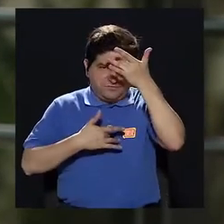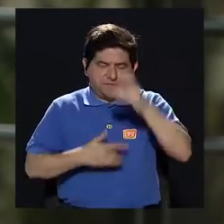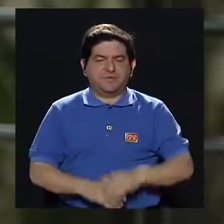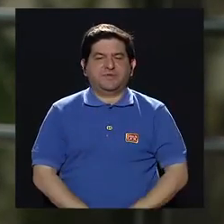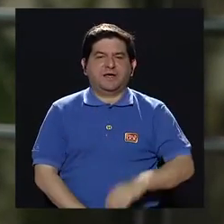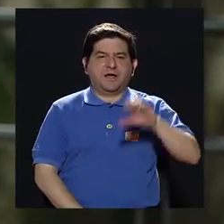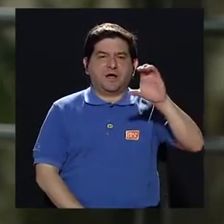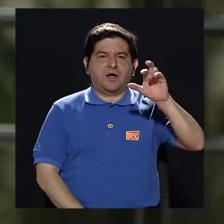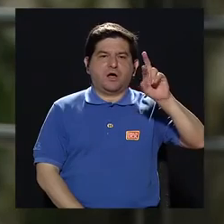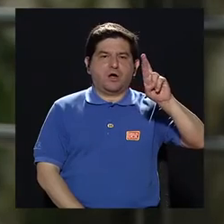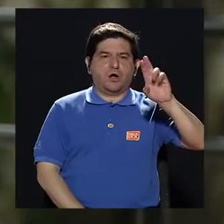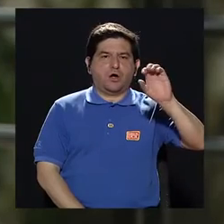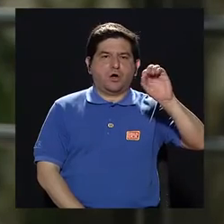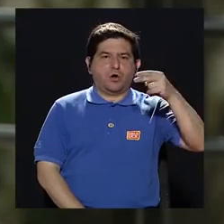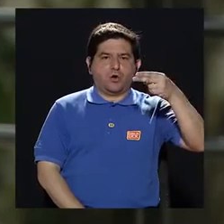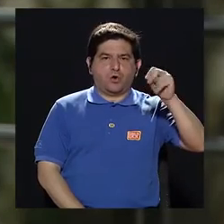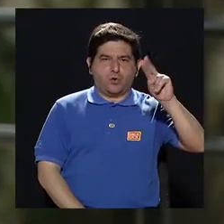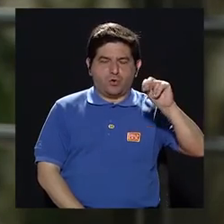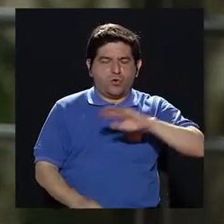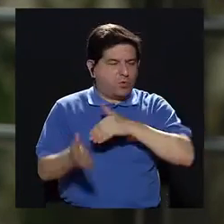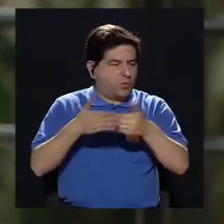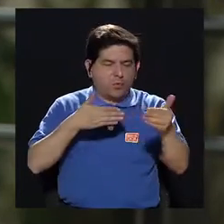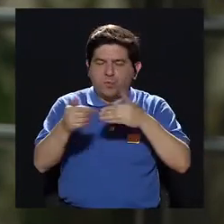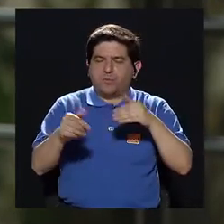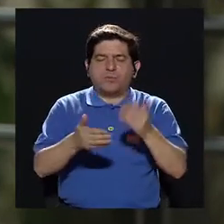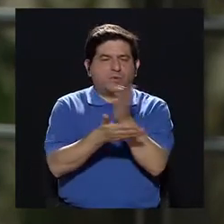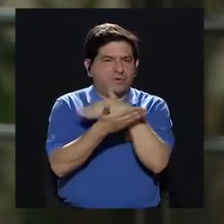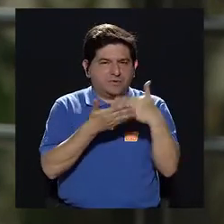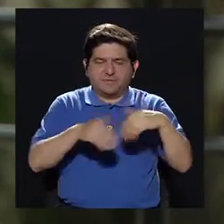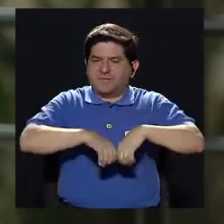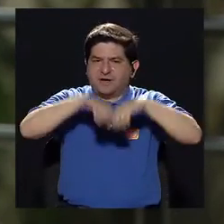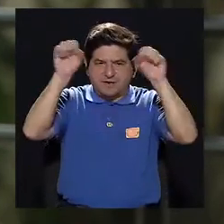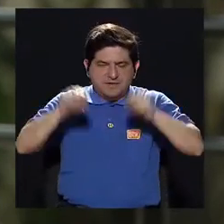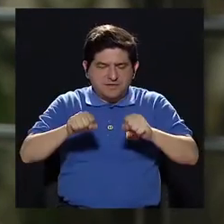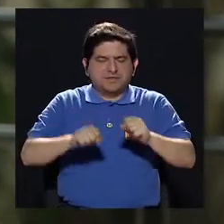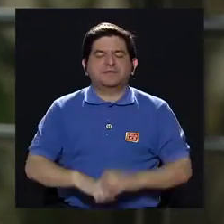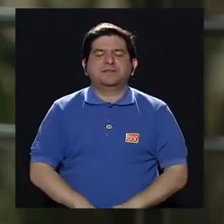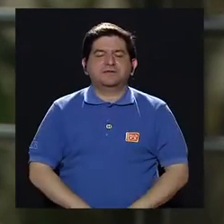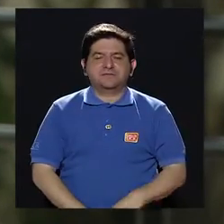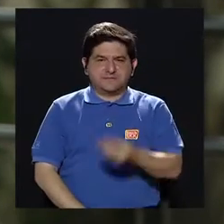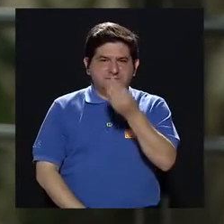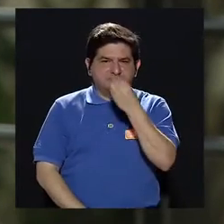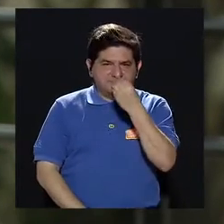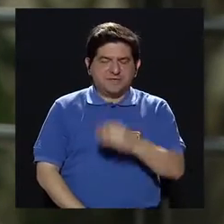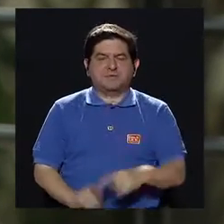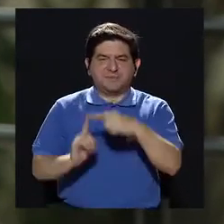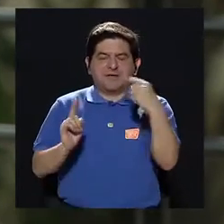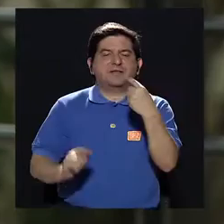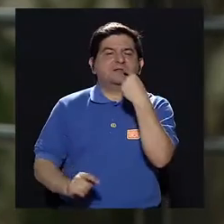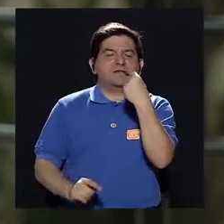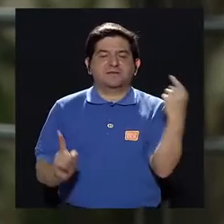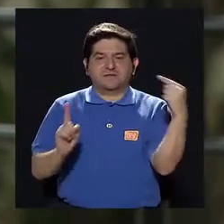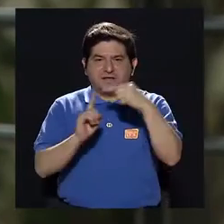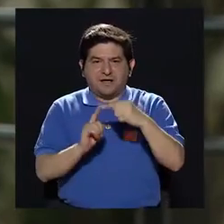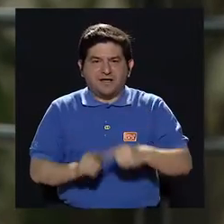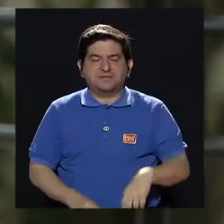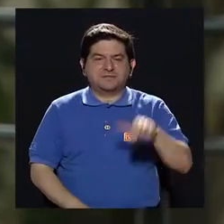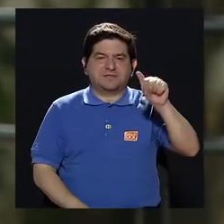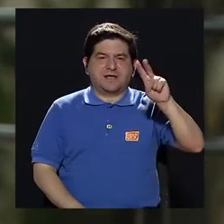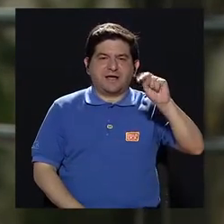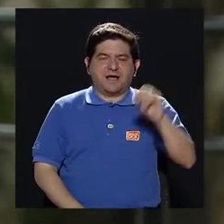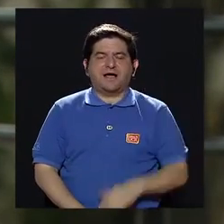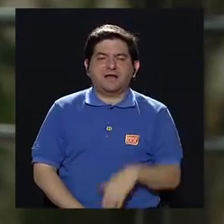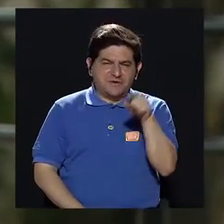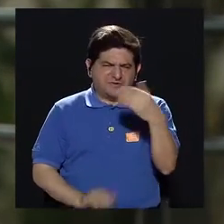de enfermedad inflamatoria, se pueden hacer úlceras en cualquier parte del sistema digestivo, desde la boca hasta el ano. Ana Luz,